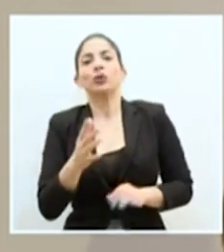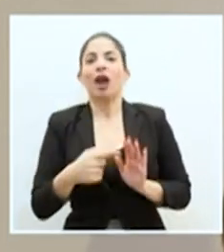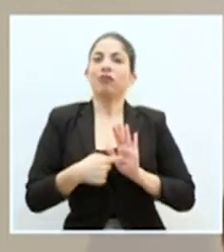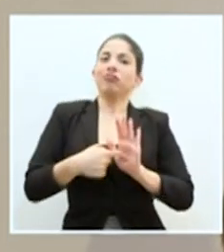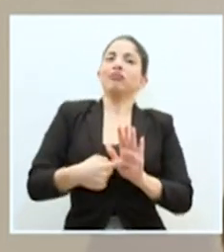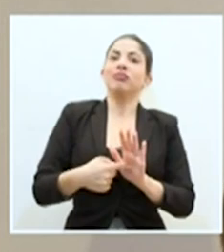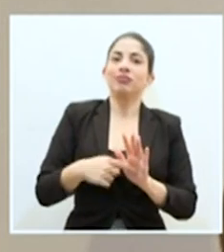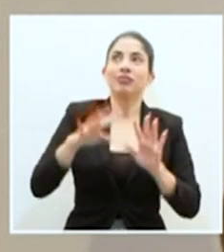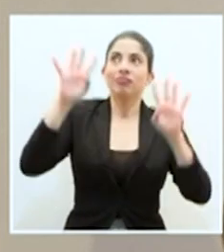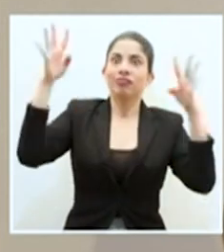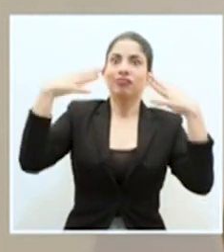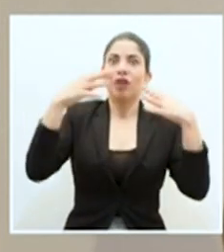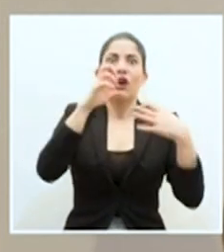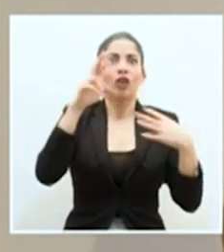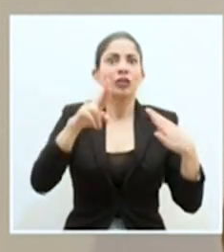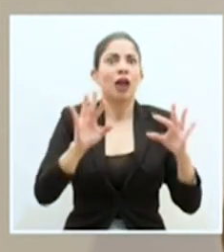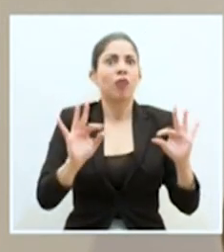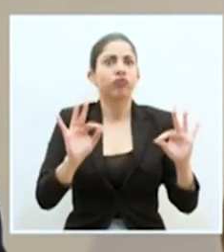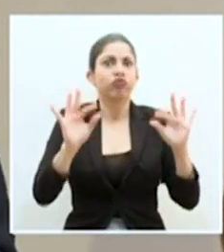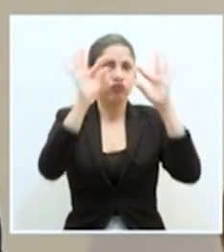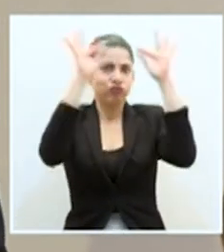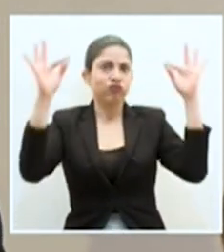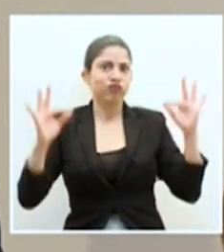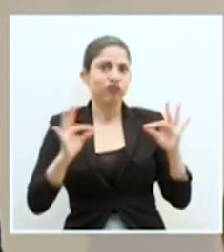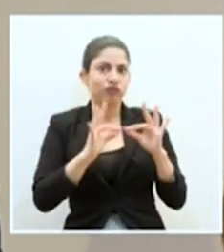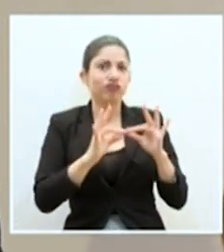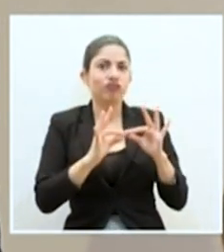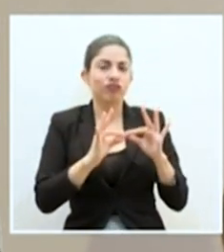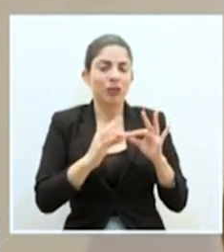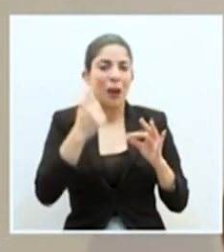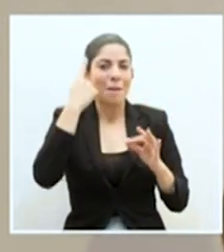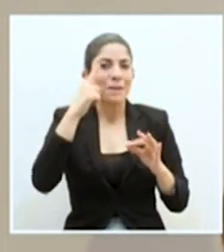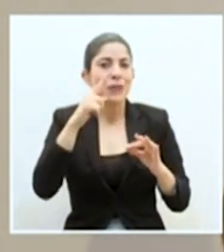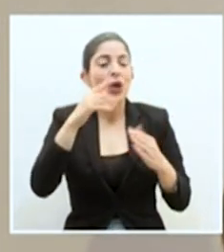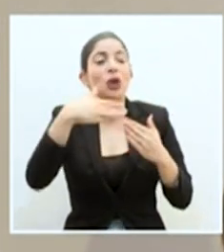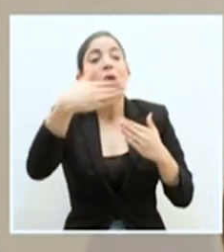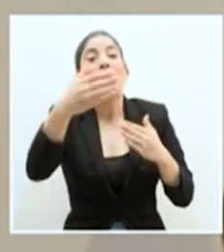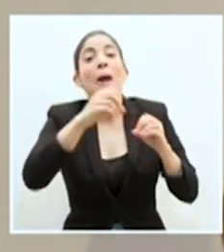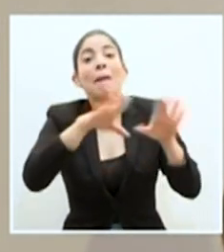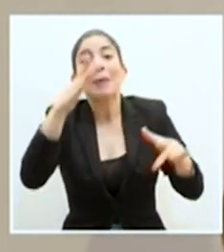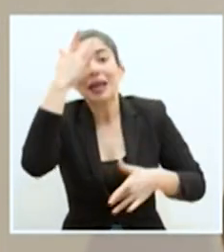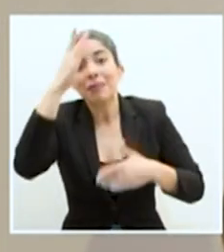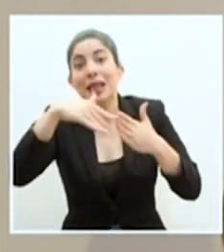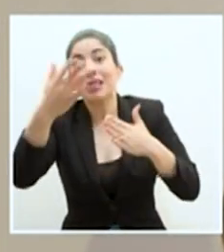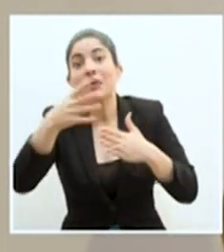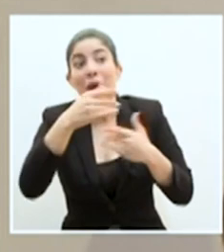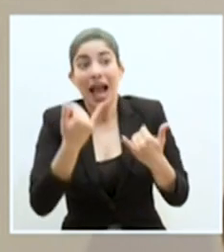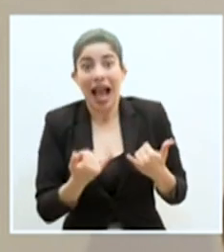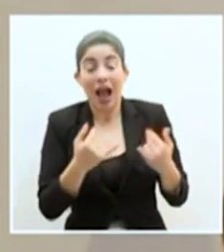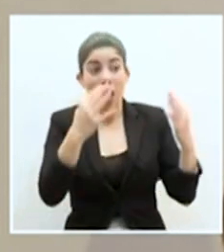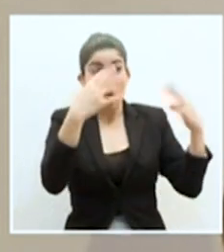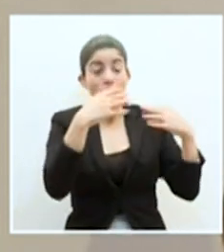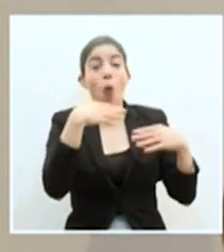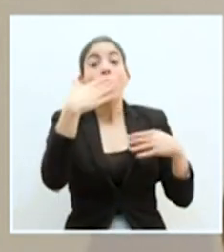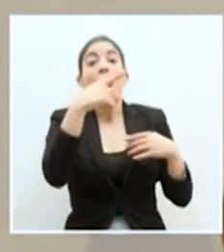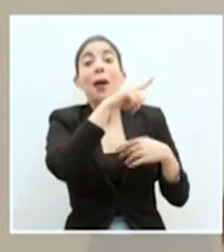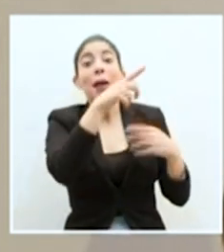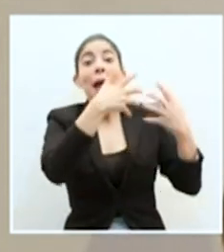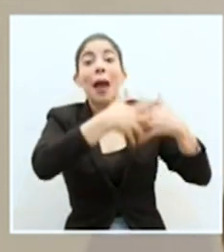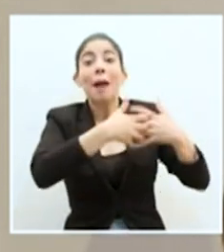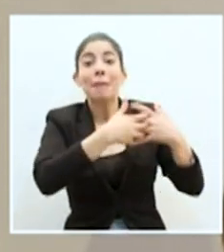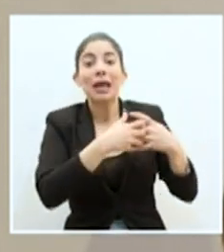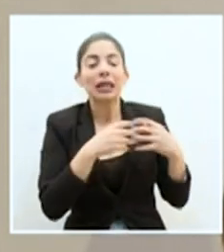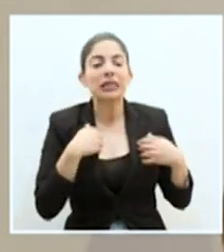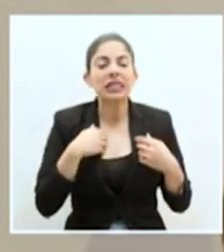y se ve muy bien de cara a lo que venga después de la pandemia. Y cuando estas multinacionales estén pensando hacia